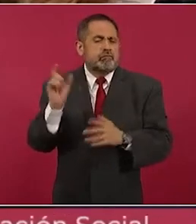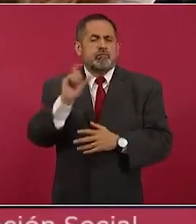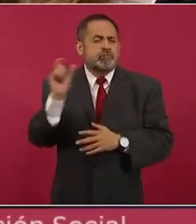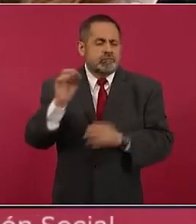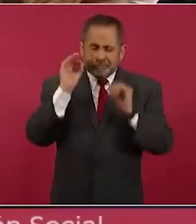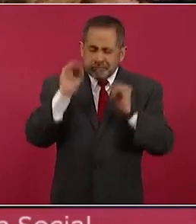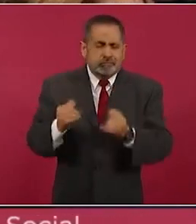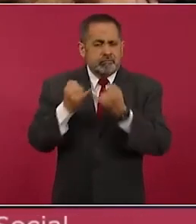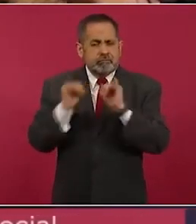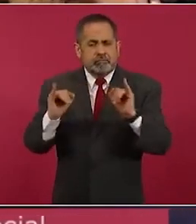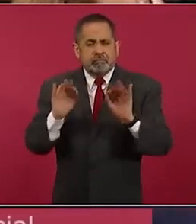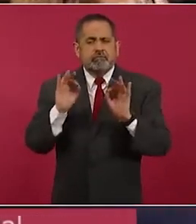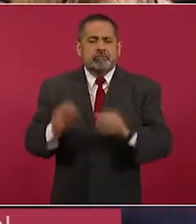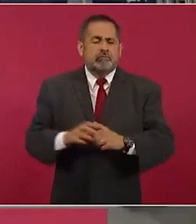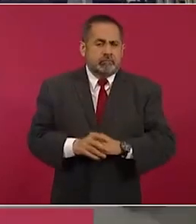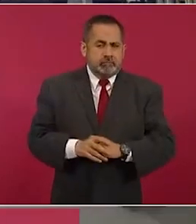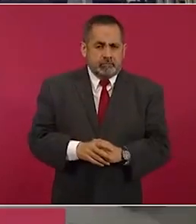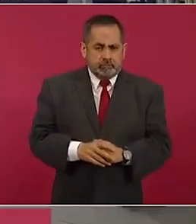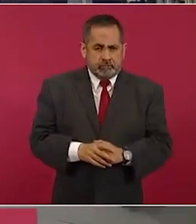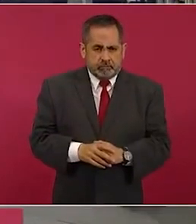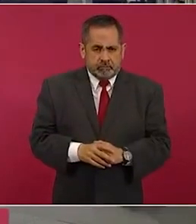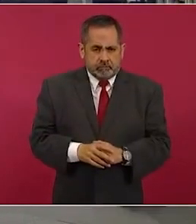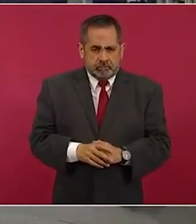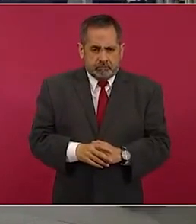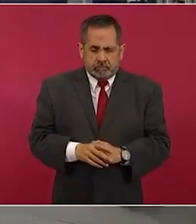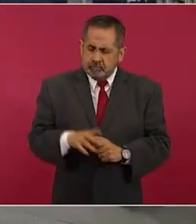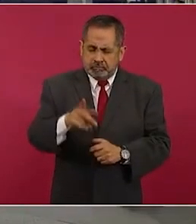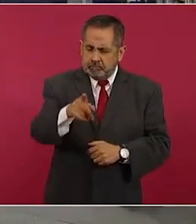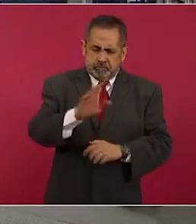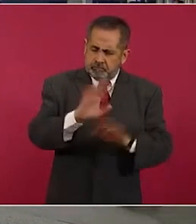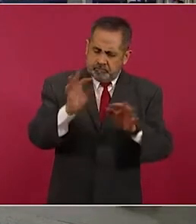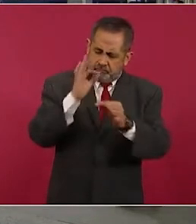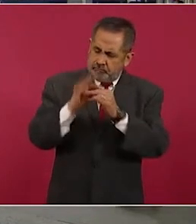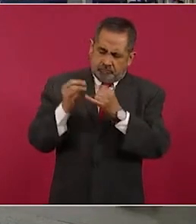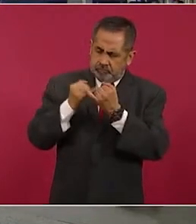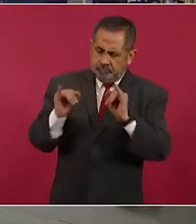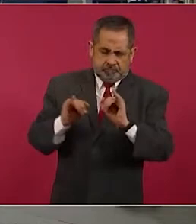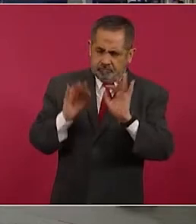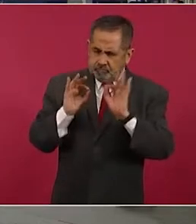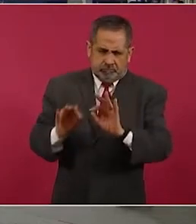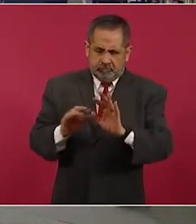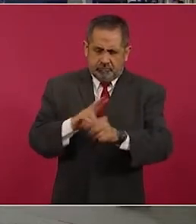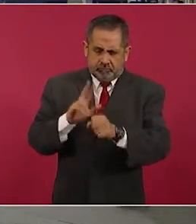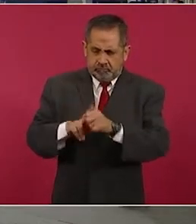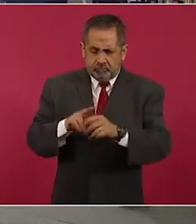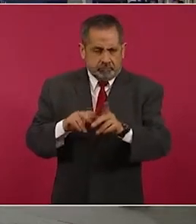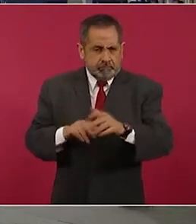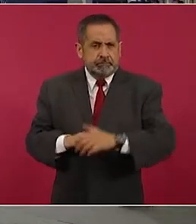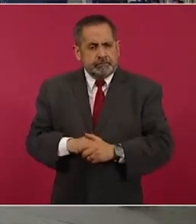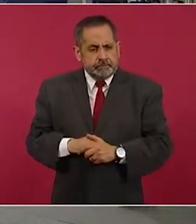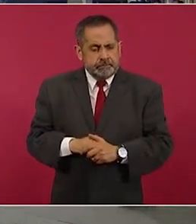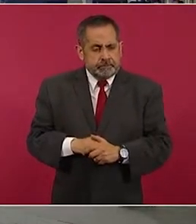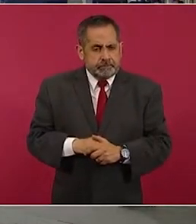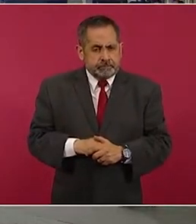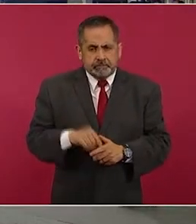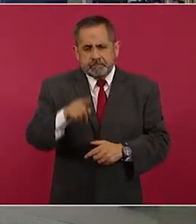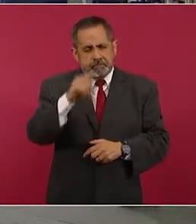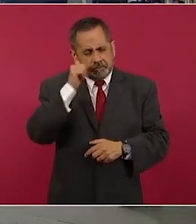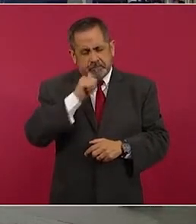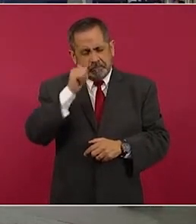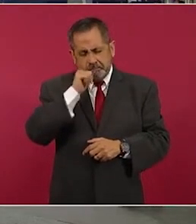y está todo fijo? Sí, no se descarta. Esto nos ha pasado siempre,